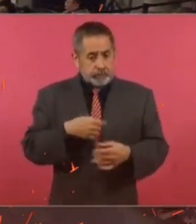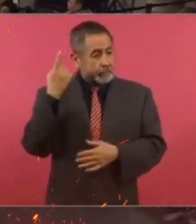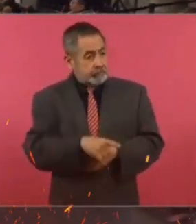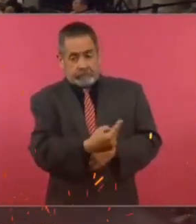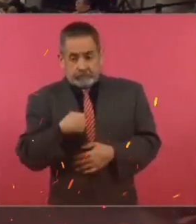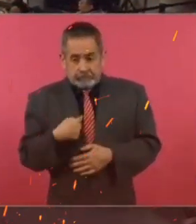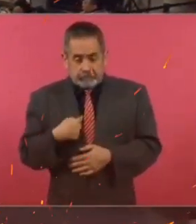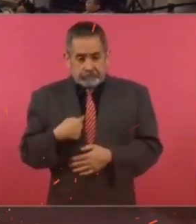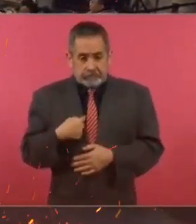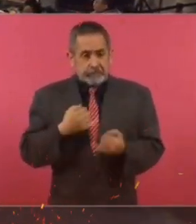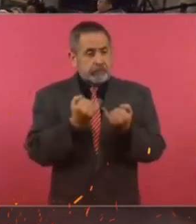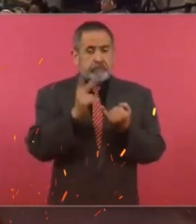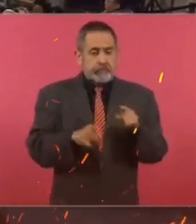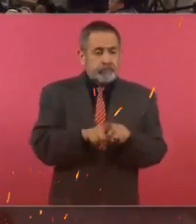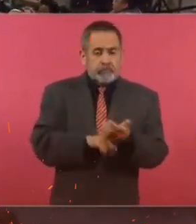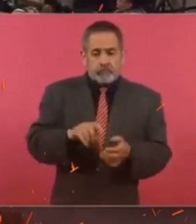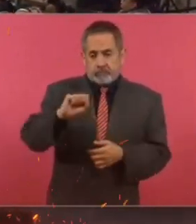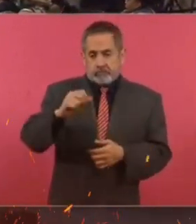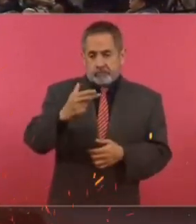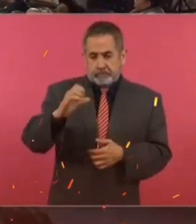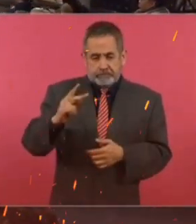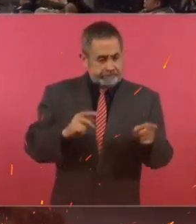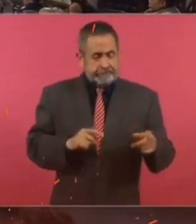ordena, así como a la Secretaría de Hacienda,